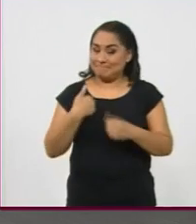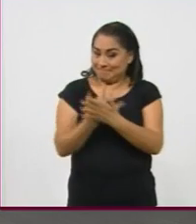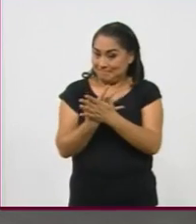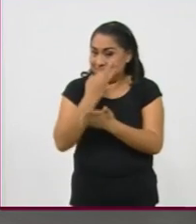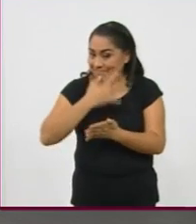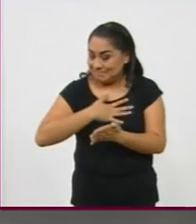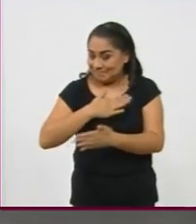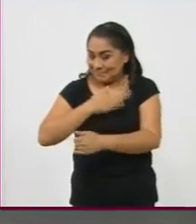gracias. Hasta luego.